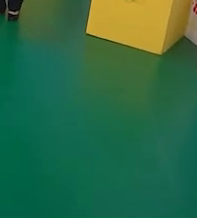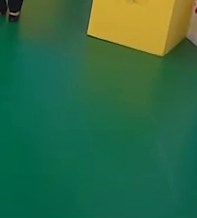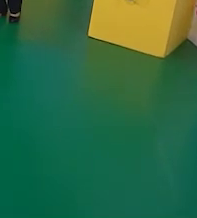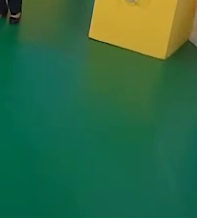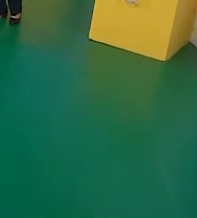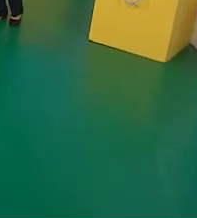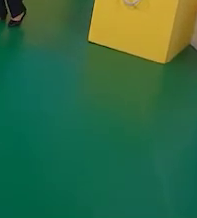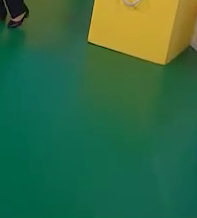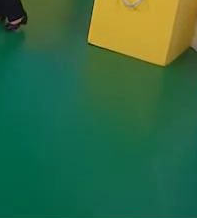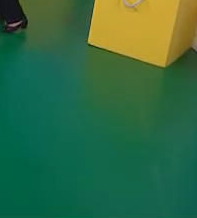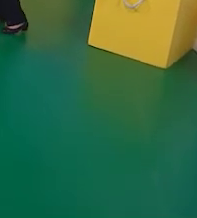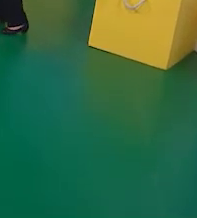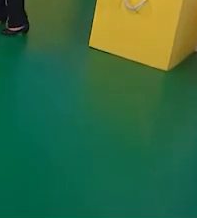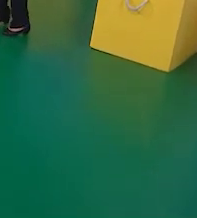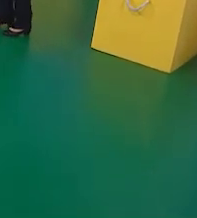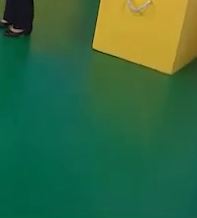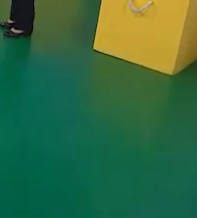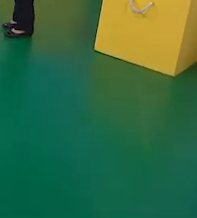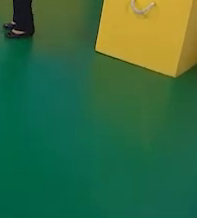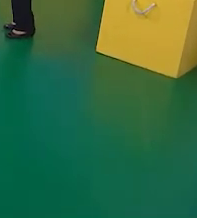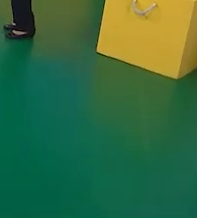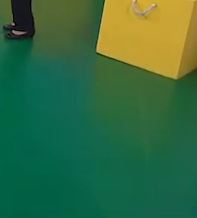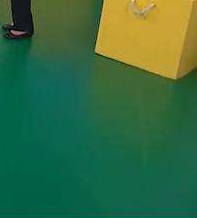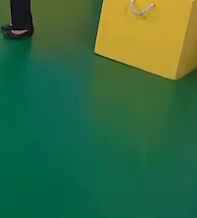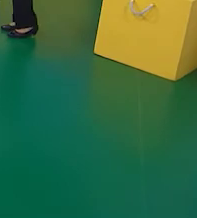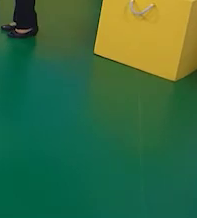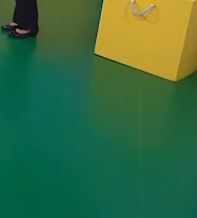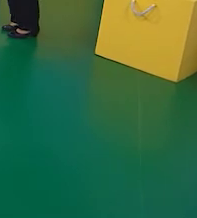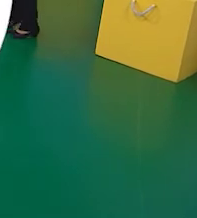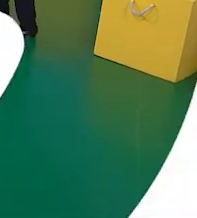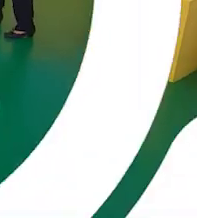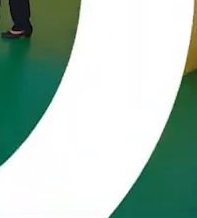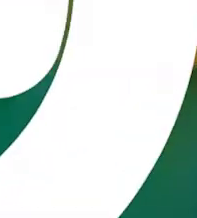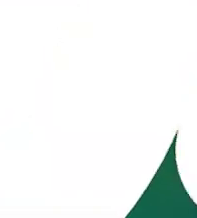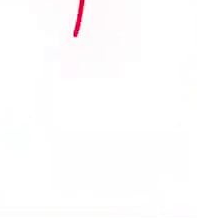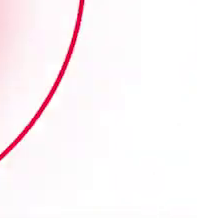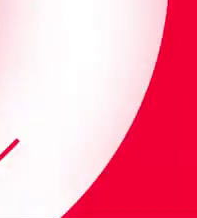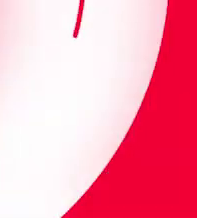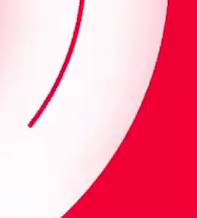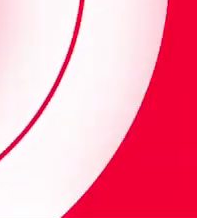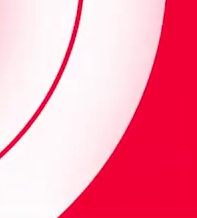Es una mariposa bailarina. ¡Exacto! ¡A volar!